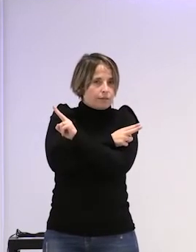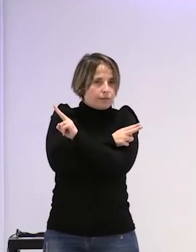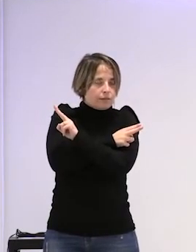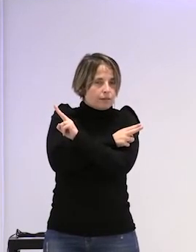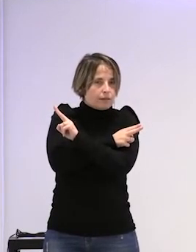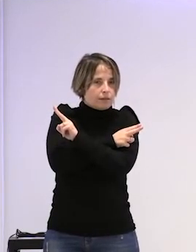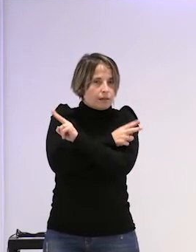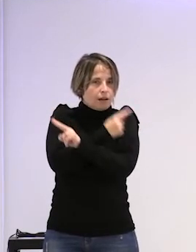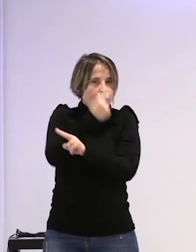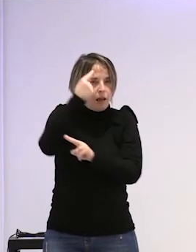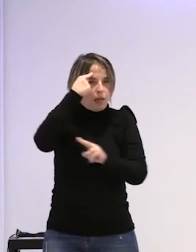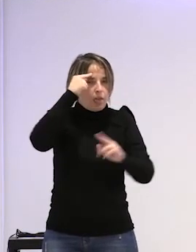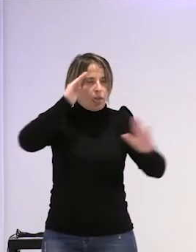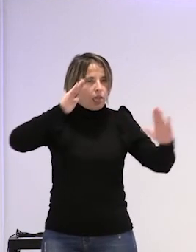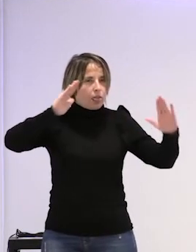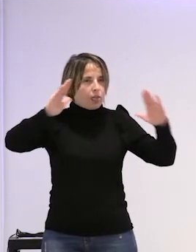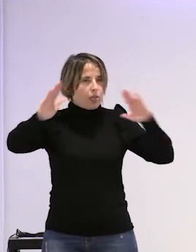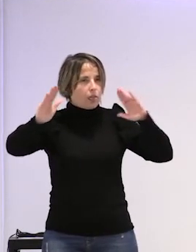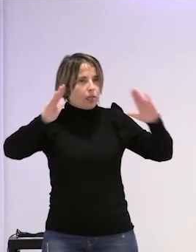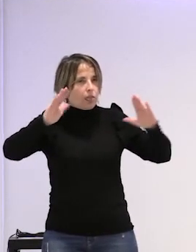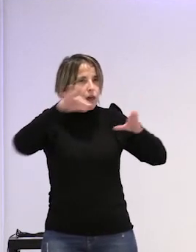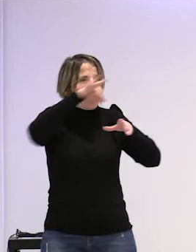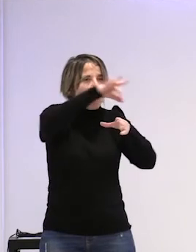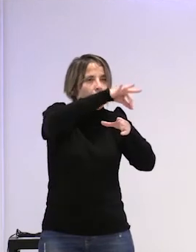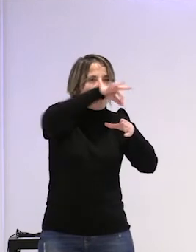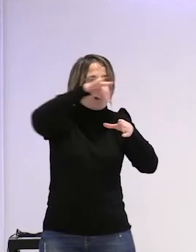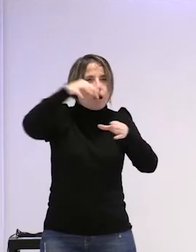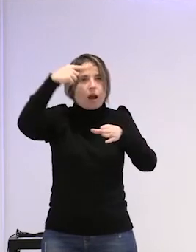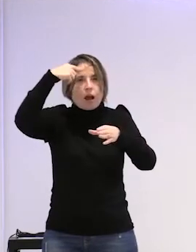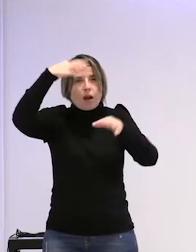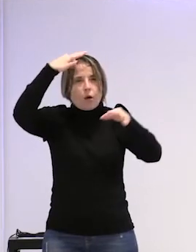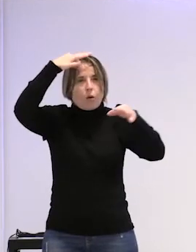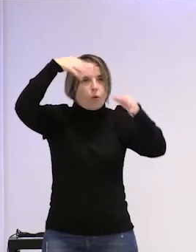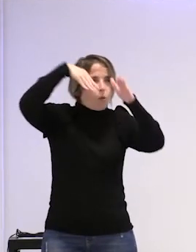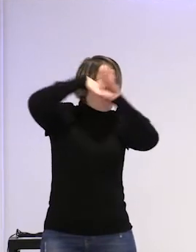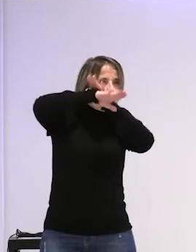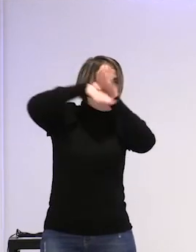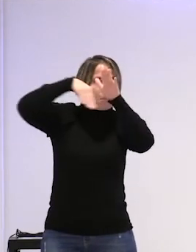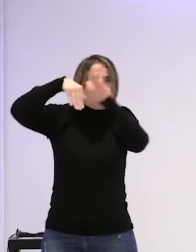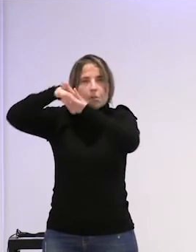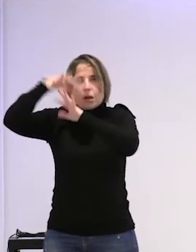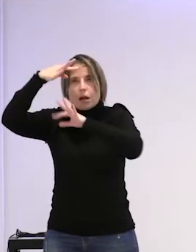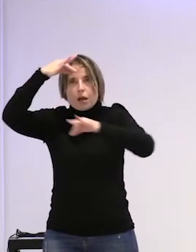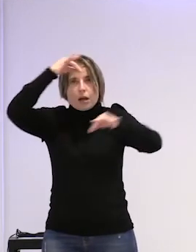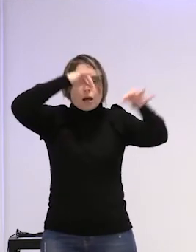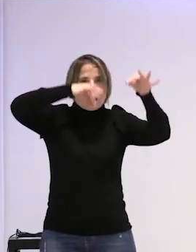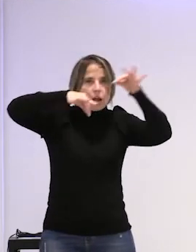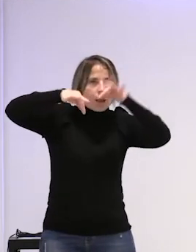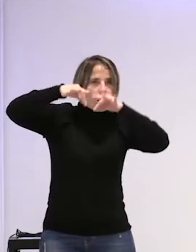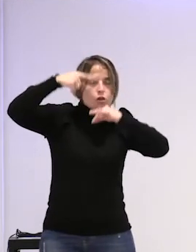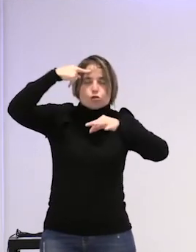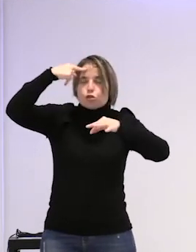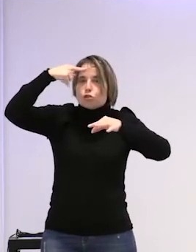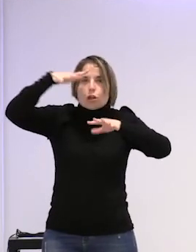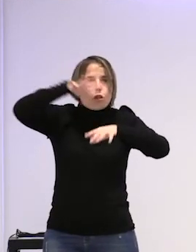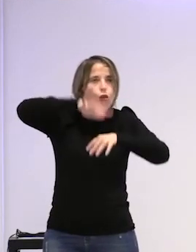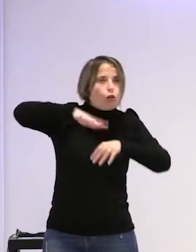renglón temporal situado en algún lugar de mi cabeza al que no puedo llegar